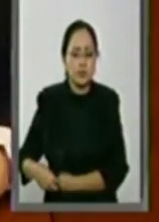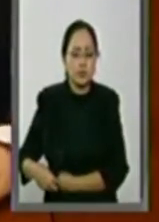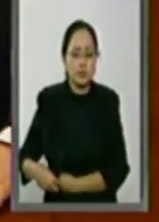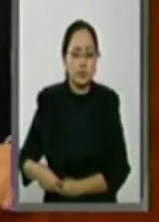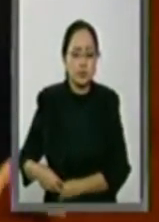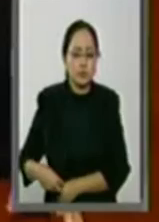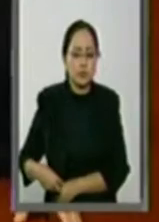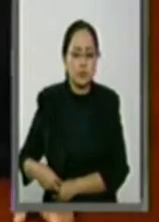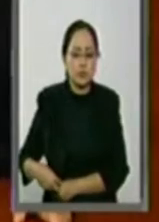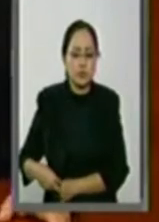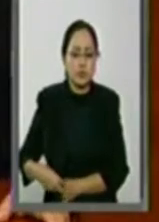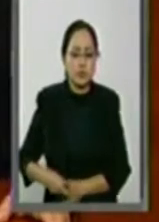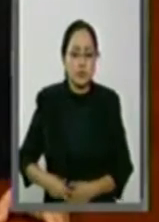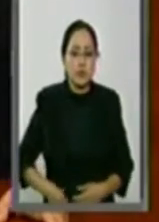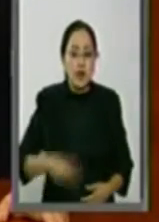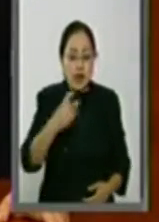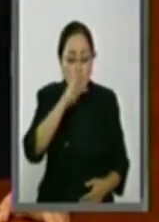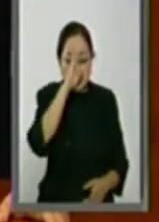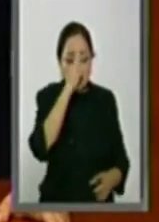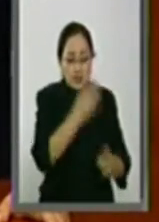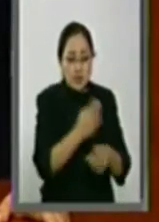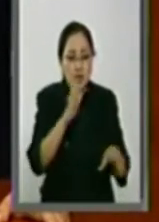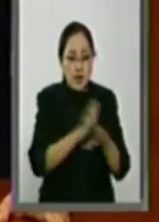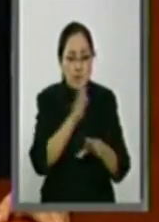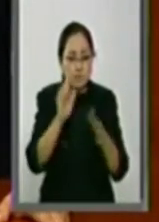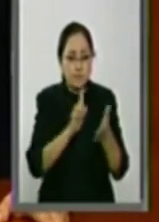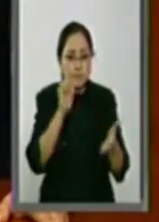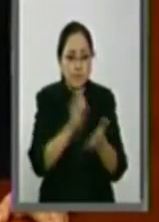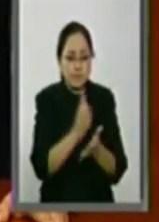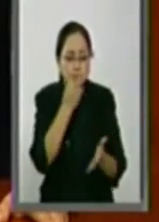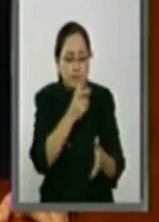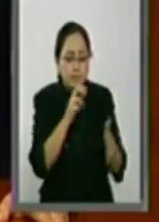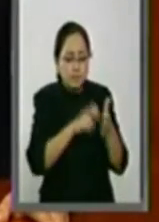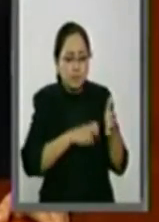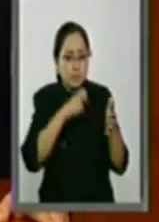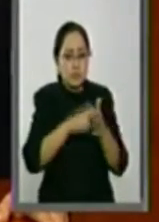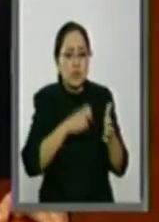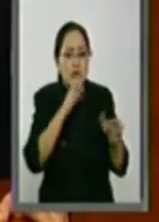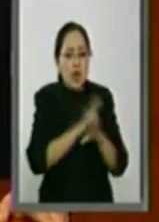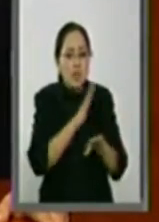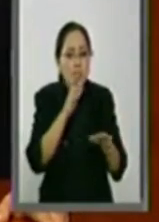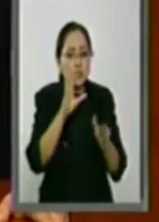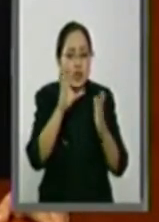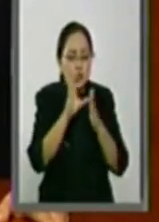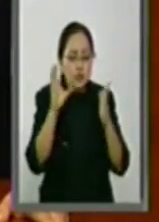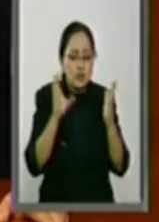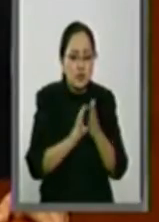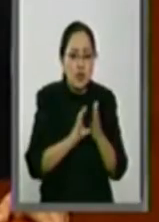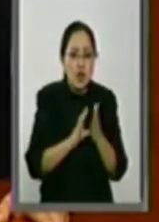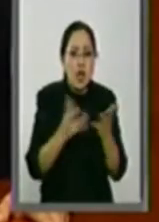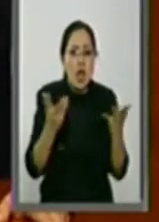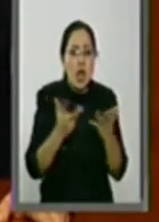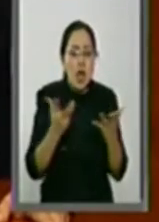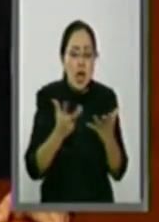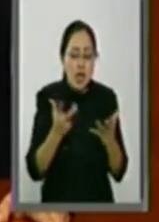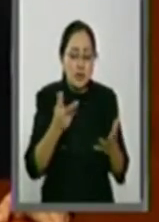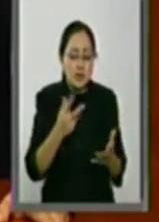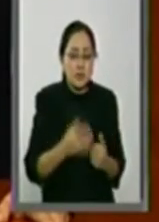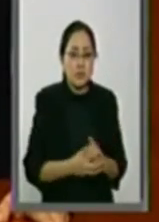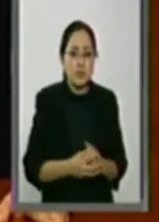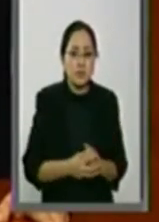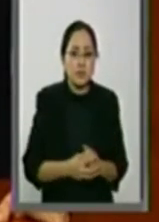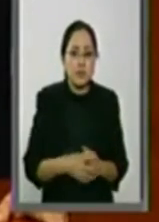En este sentido, la reforma a la ley, la reforma constitucional que se está presentando,